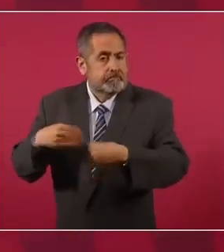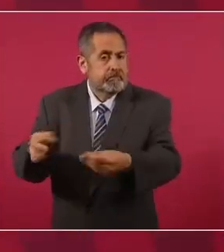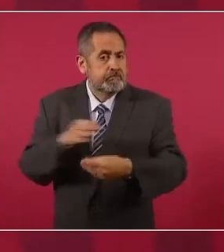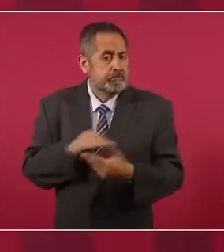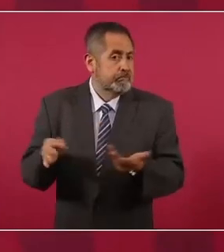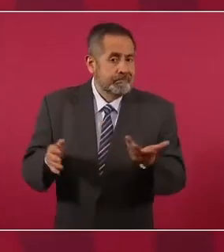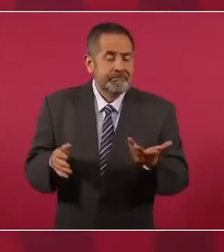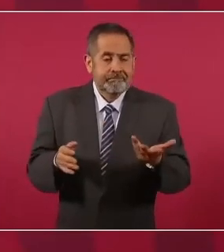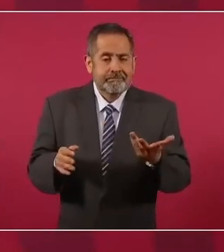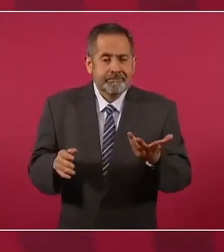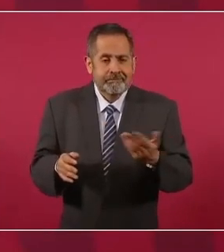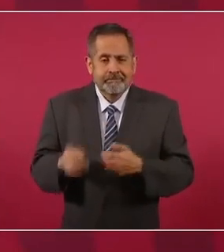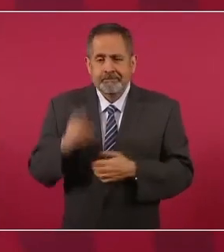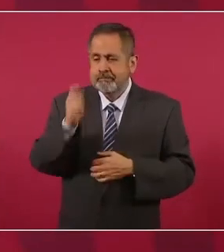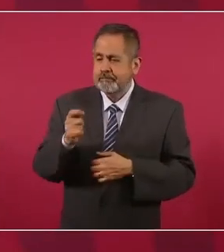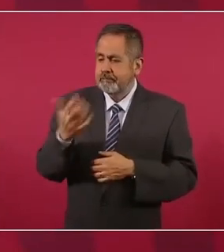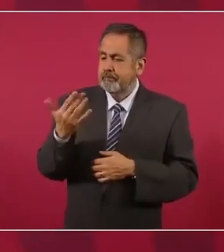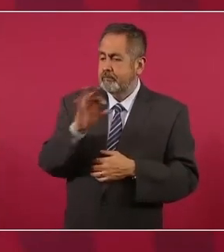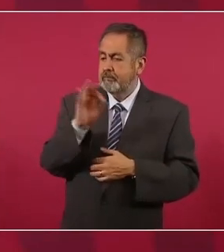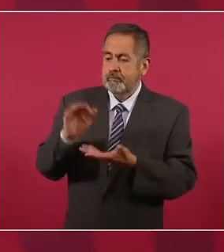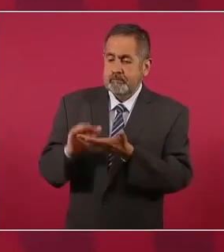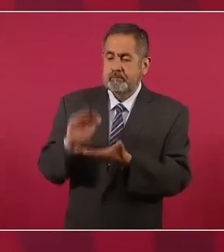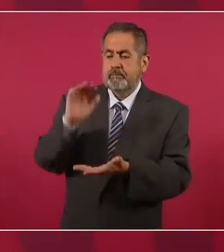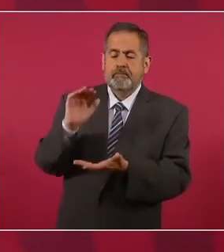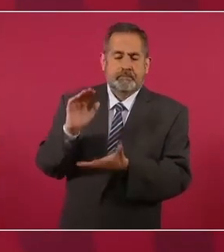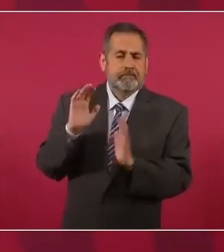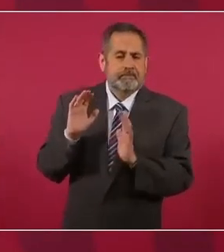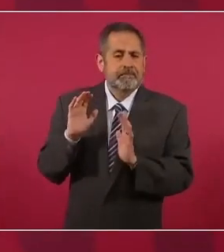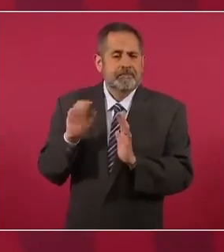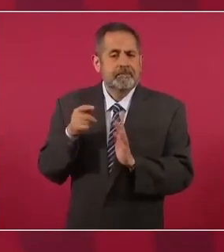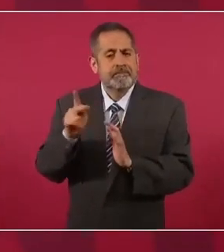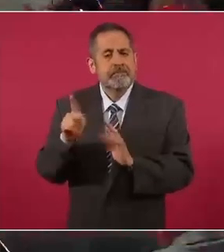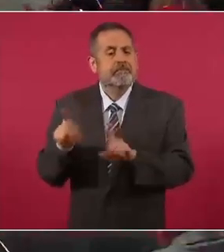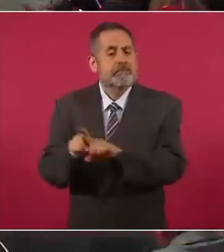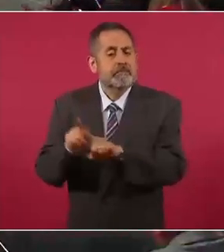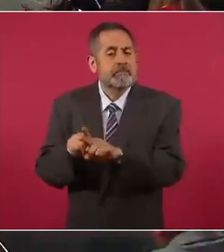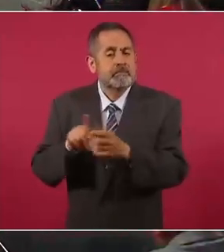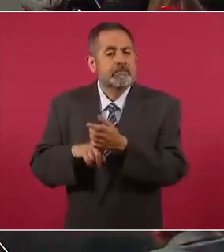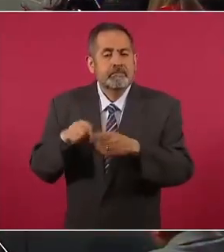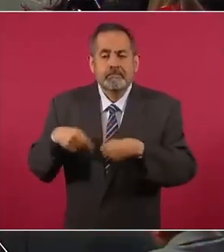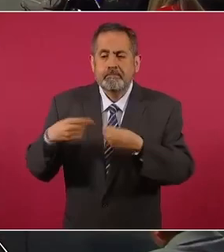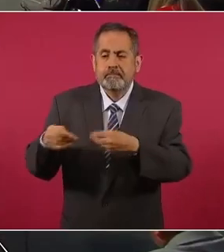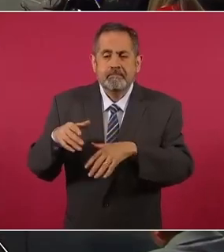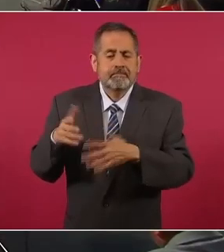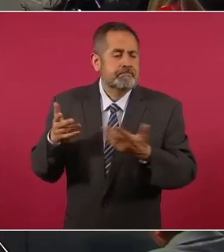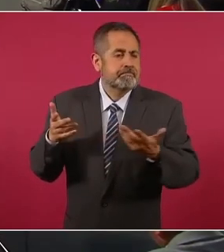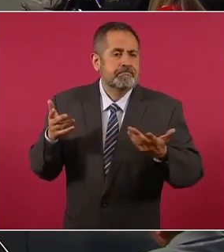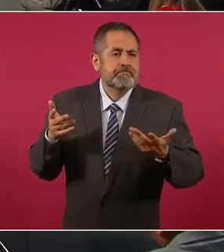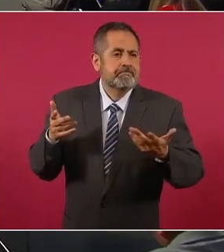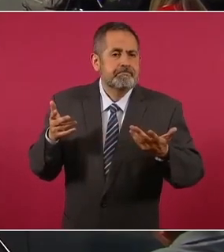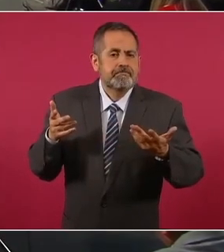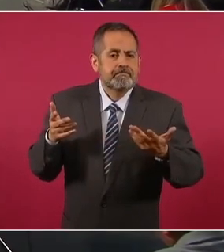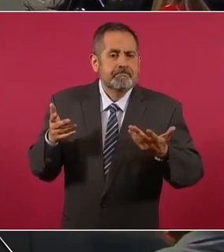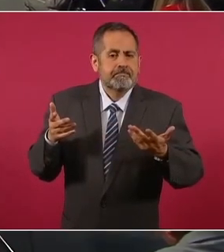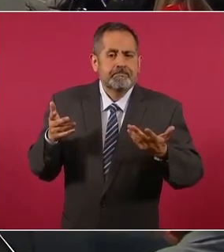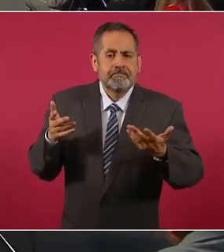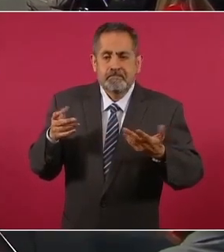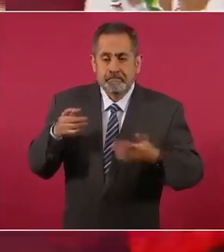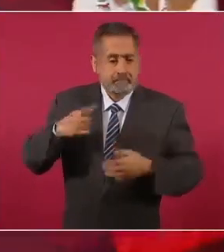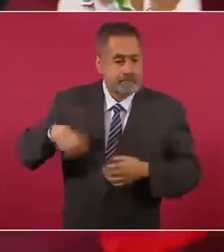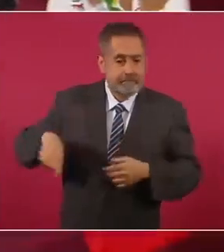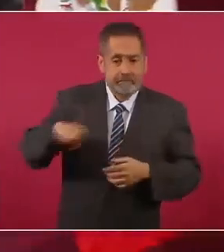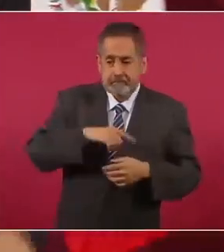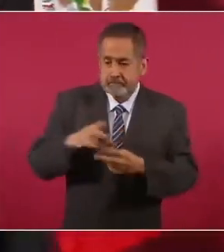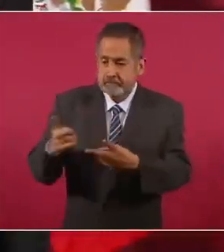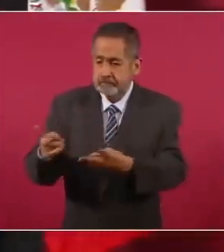que hay un incremento del 50 por ciento, sino que como ya no se roban